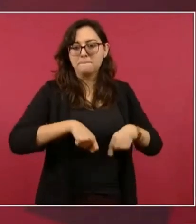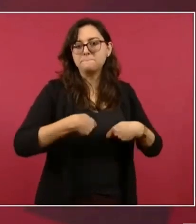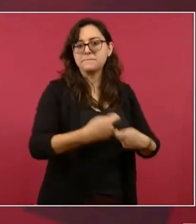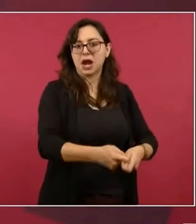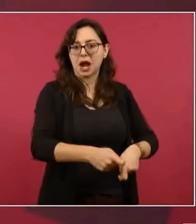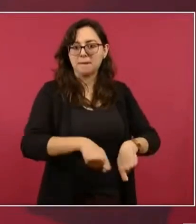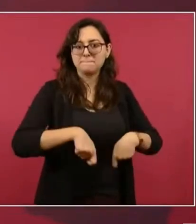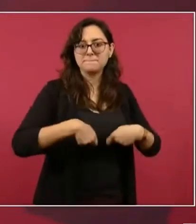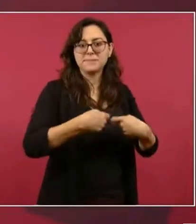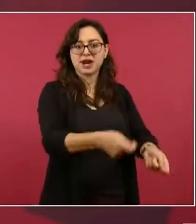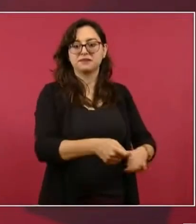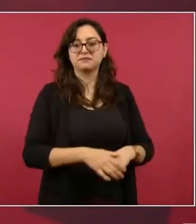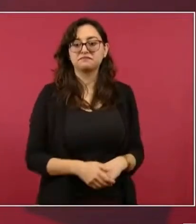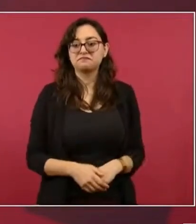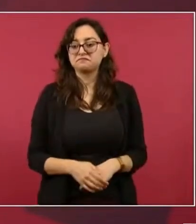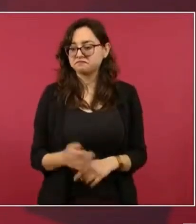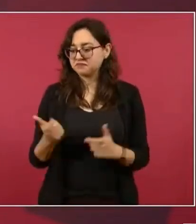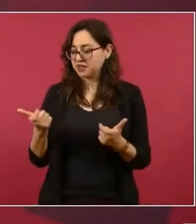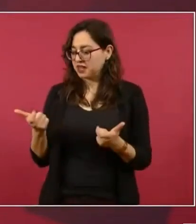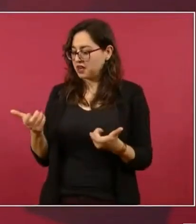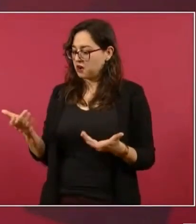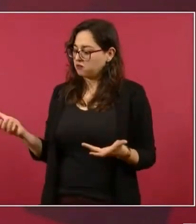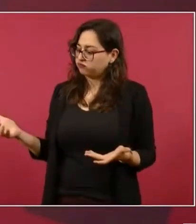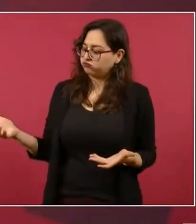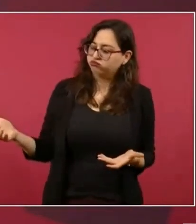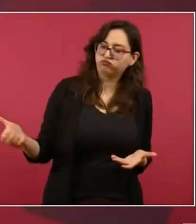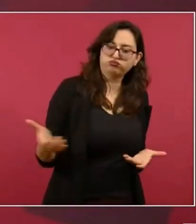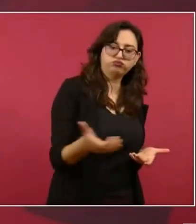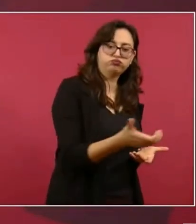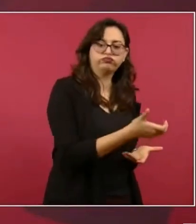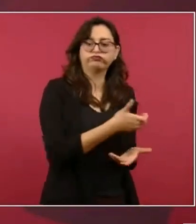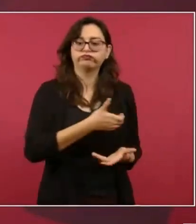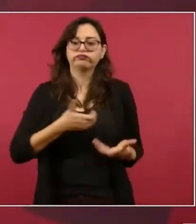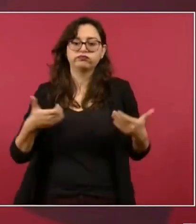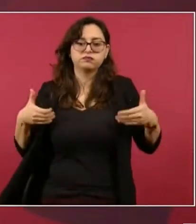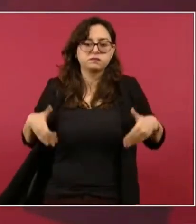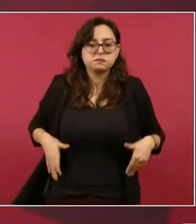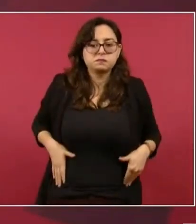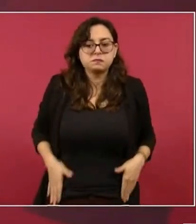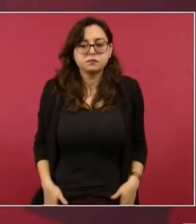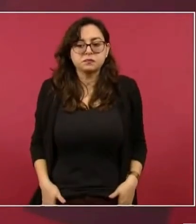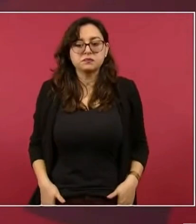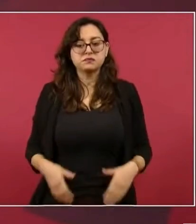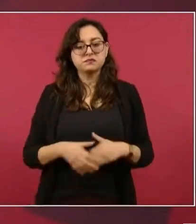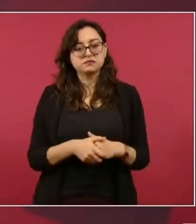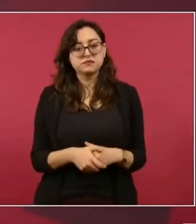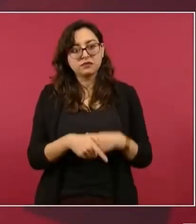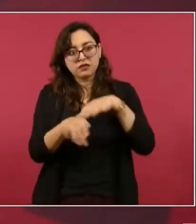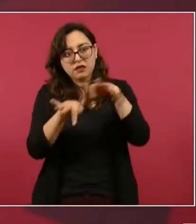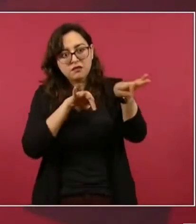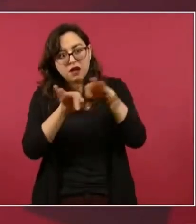se llevan todo el dinero de los contratos y no hay más gas